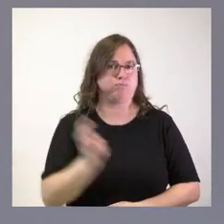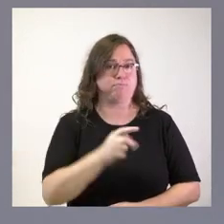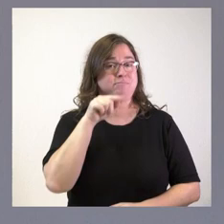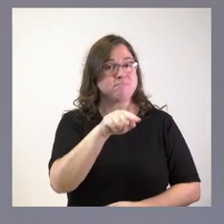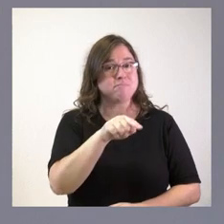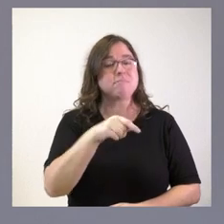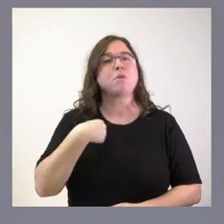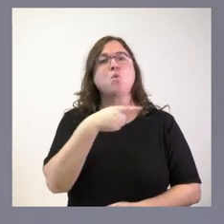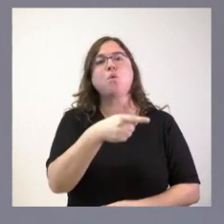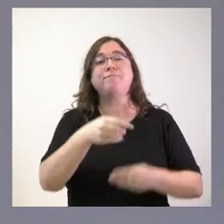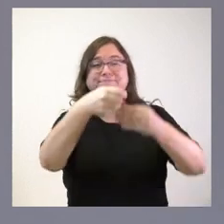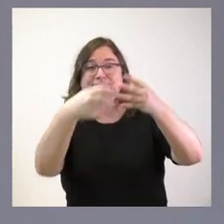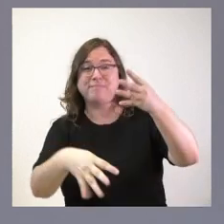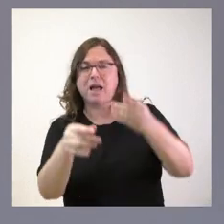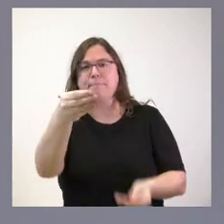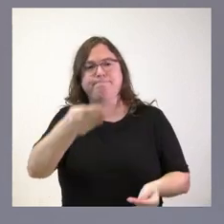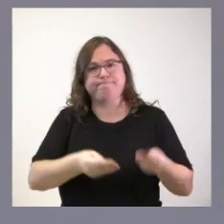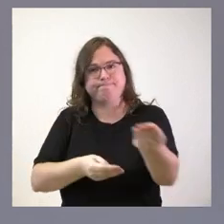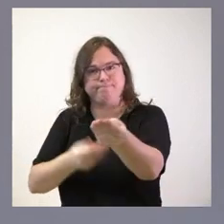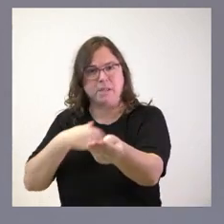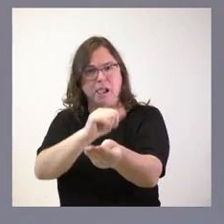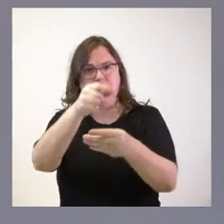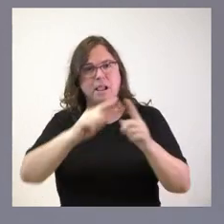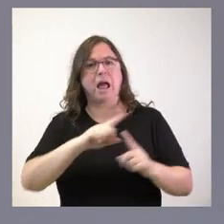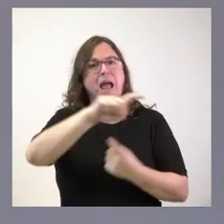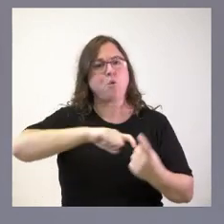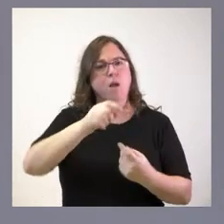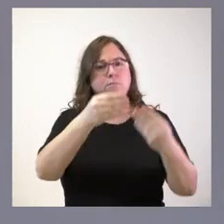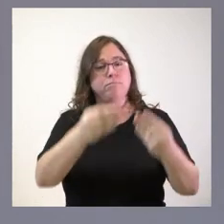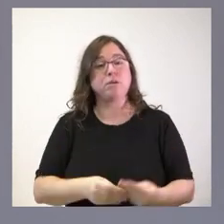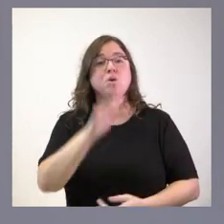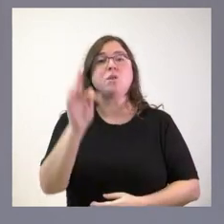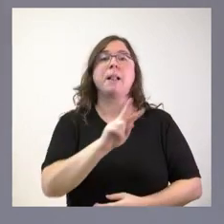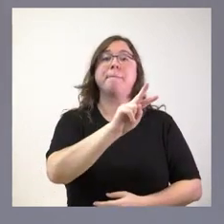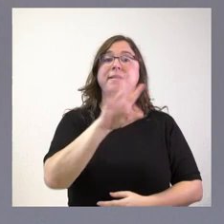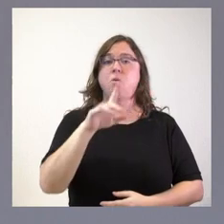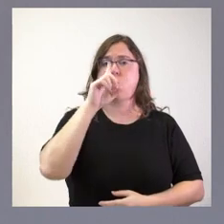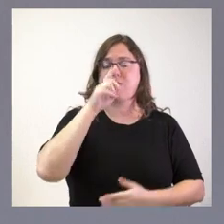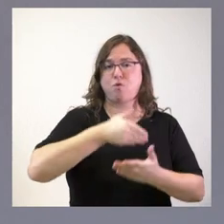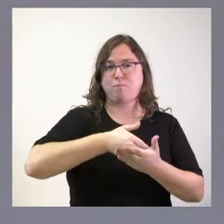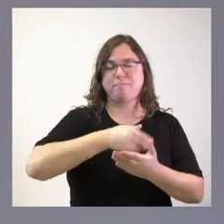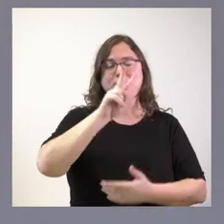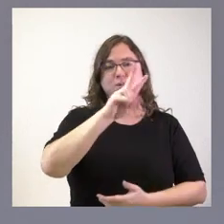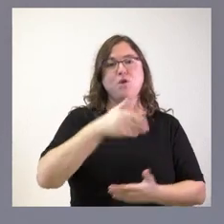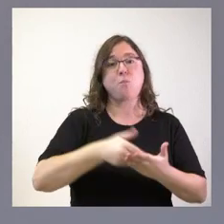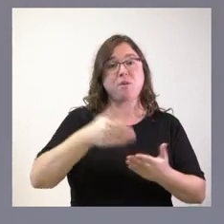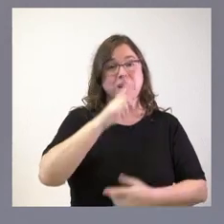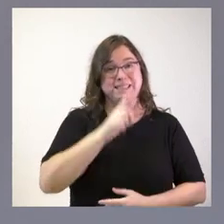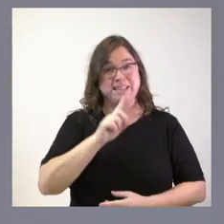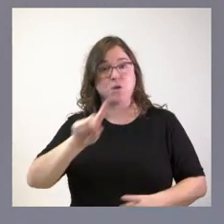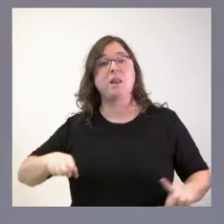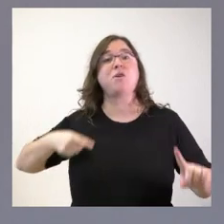tiene ustedes la distribución en cada uno de los ejercicios. Van a corresponder 24 millones a este año 2022 y 27 millones para el año